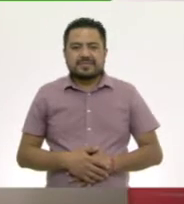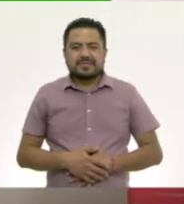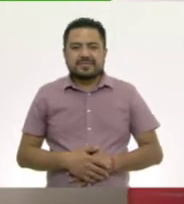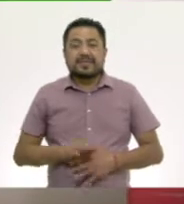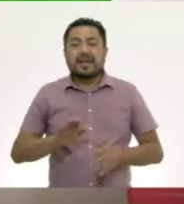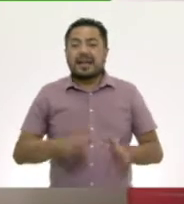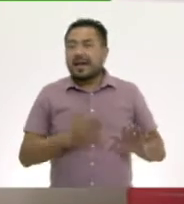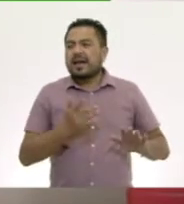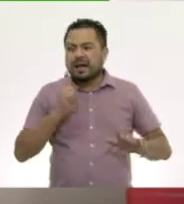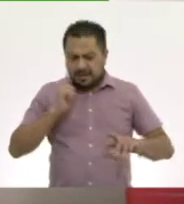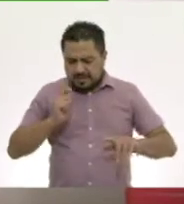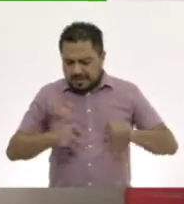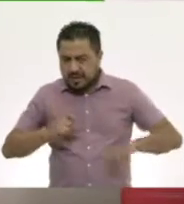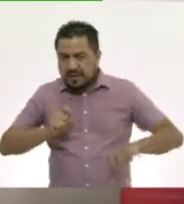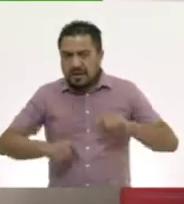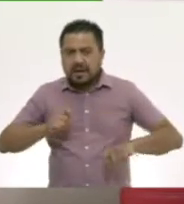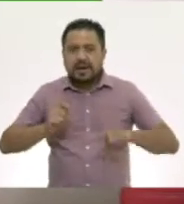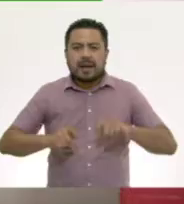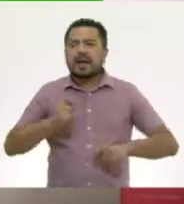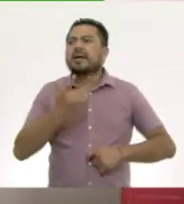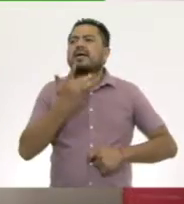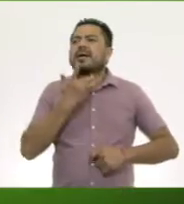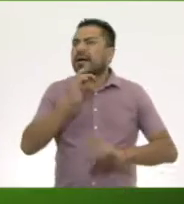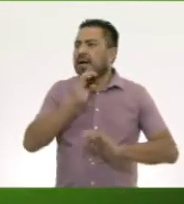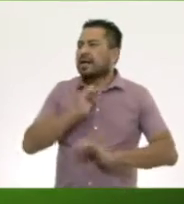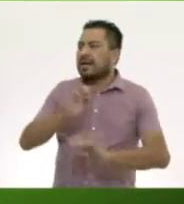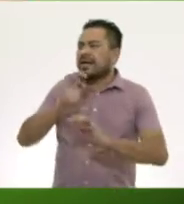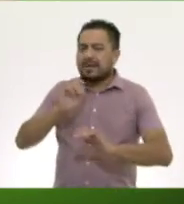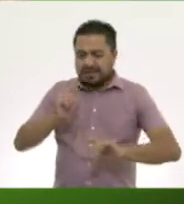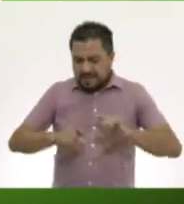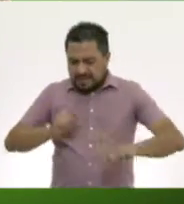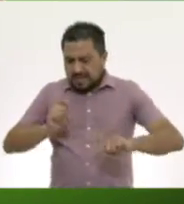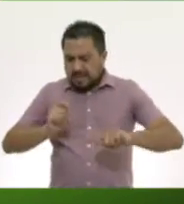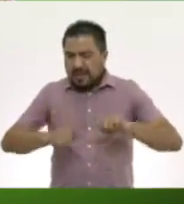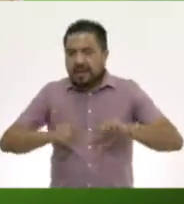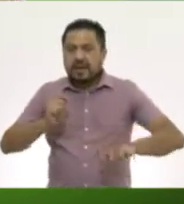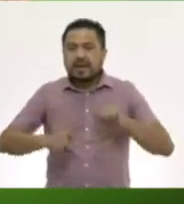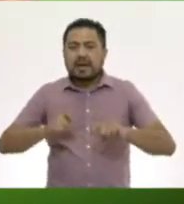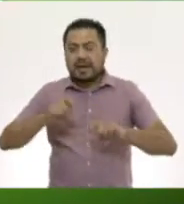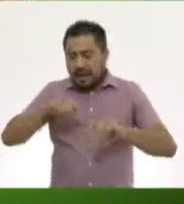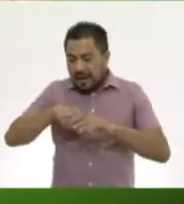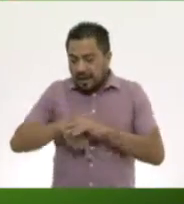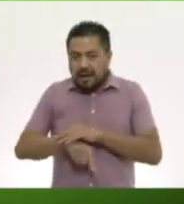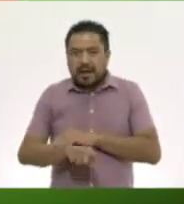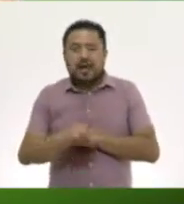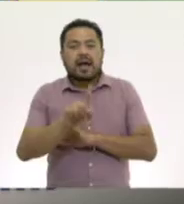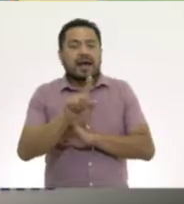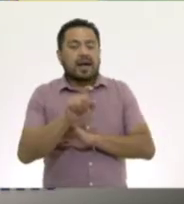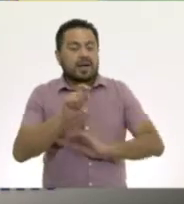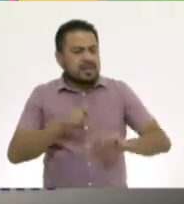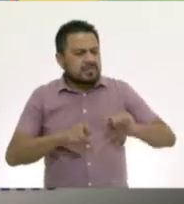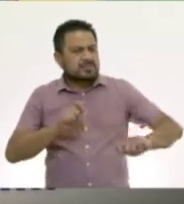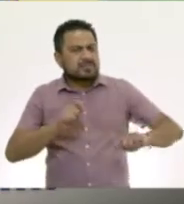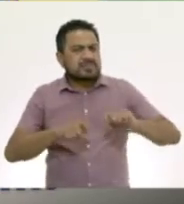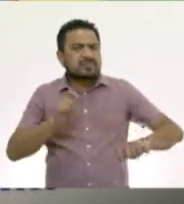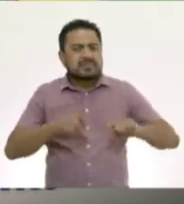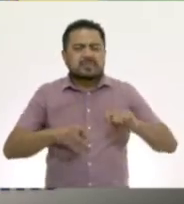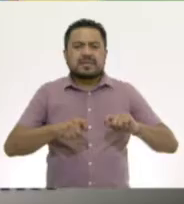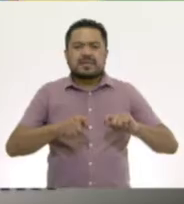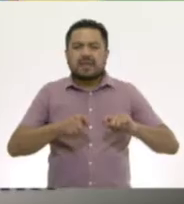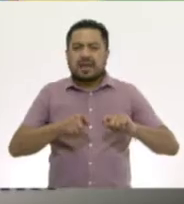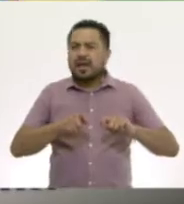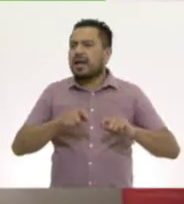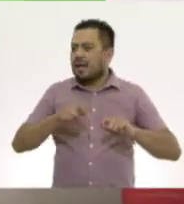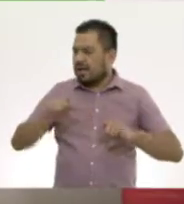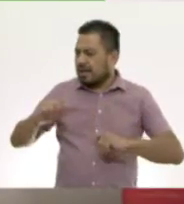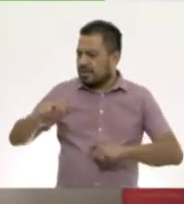Cucú, cucú, cantaba la rana. Cucú, cucú, debajo del agua. Cucú, cucú,